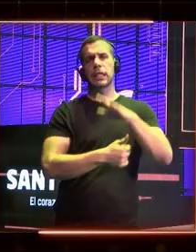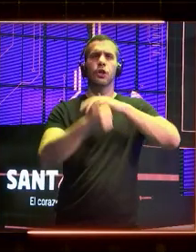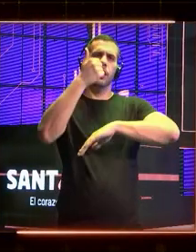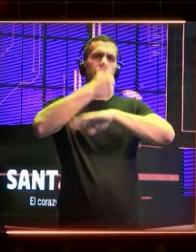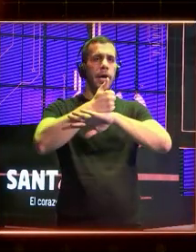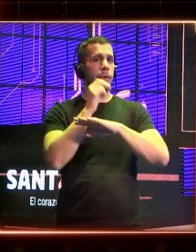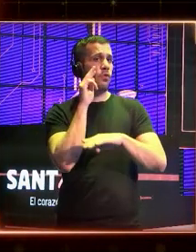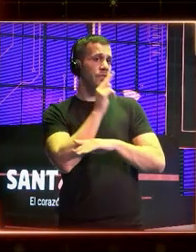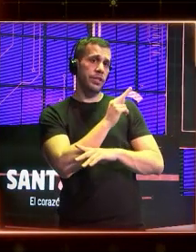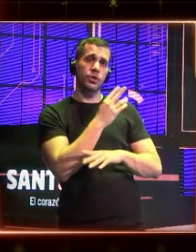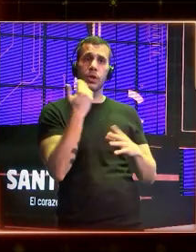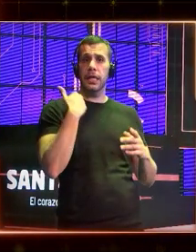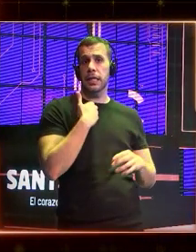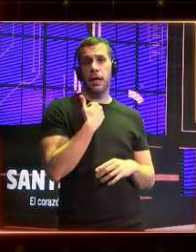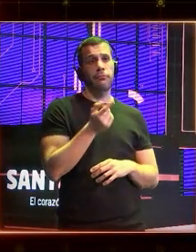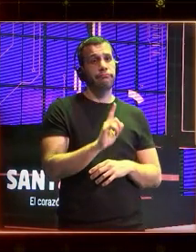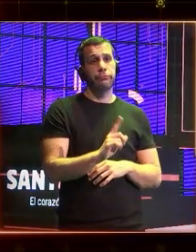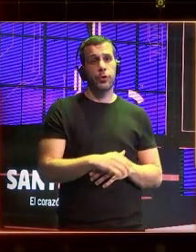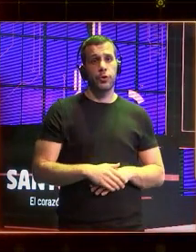ahí con ese gráfico.